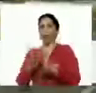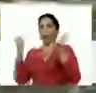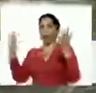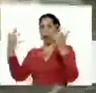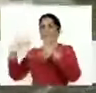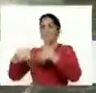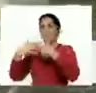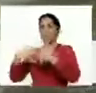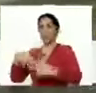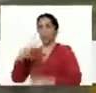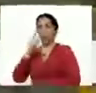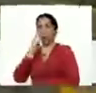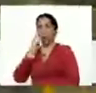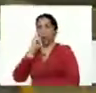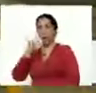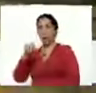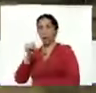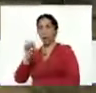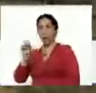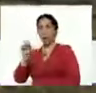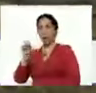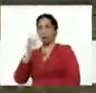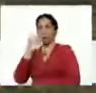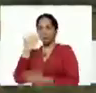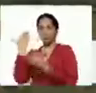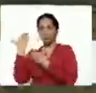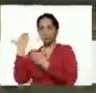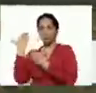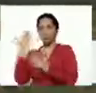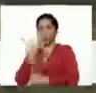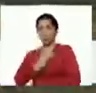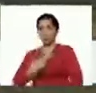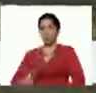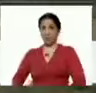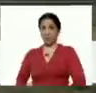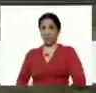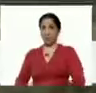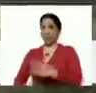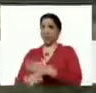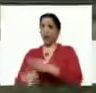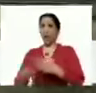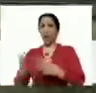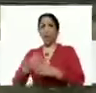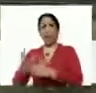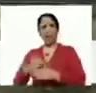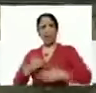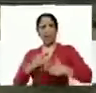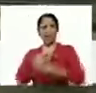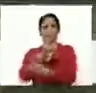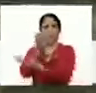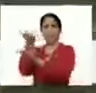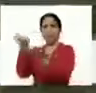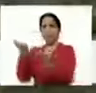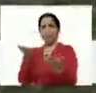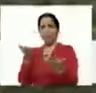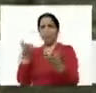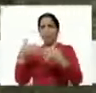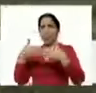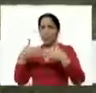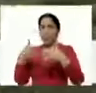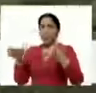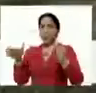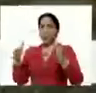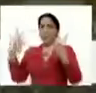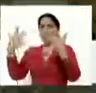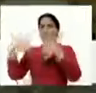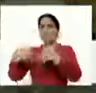el señor José Espinosa. Presidente, vamos a compartir con usted la inauguración de